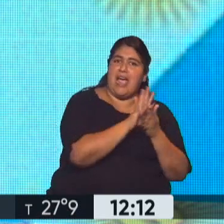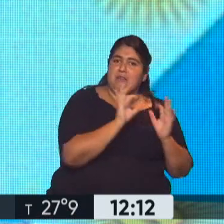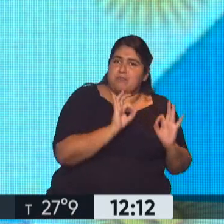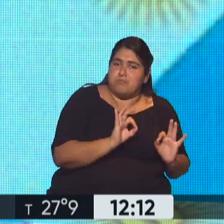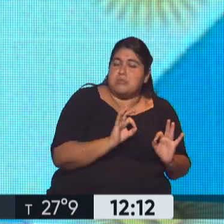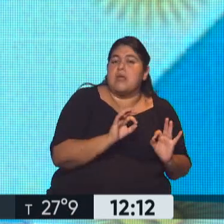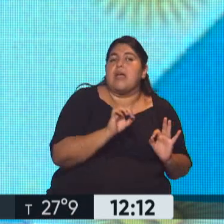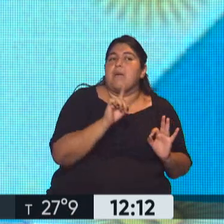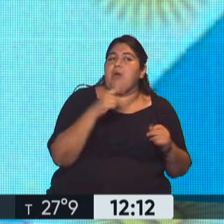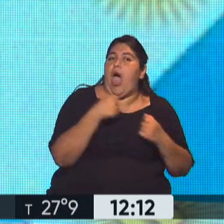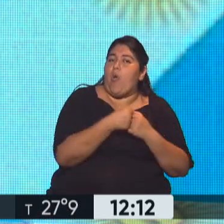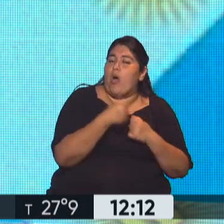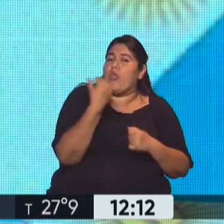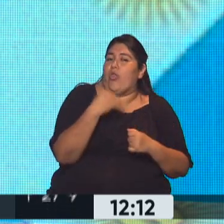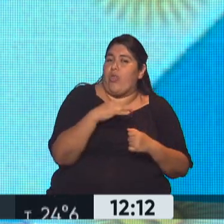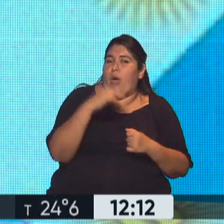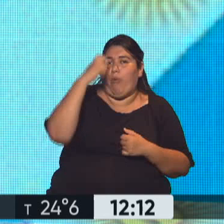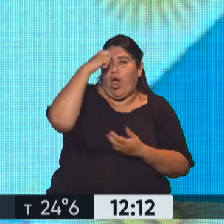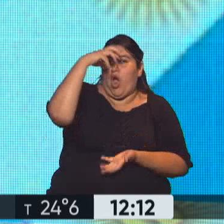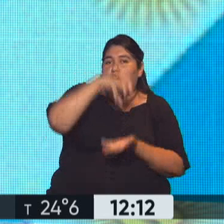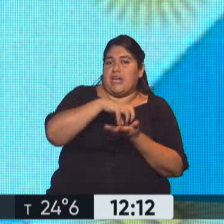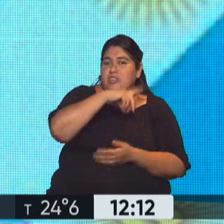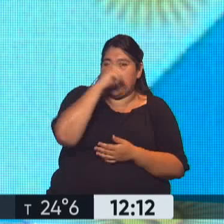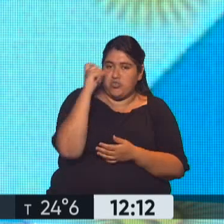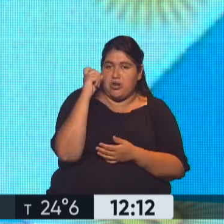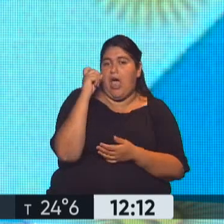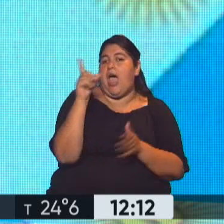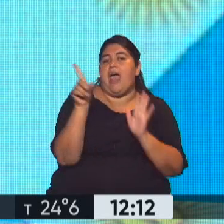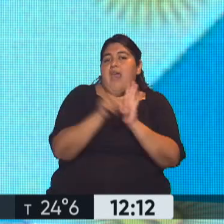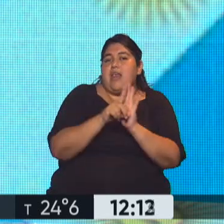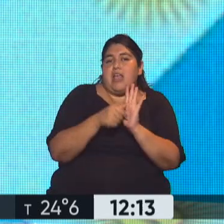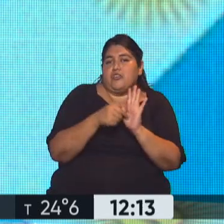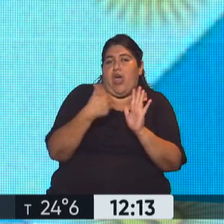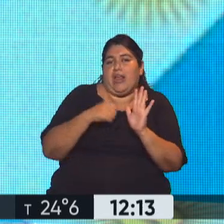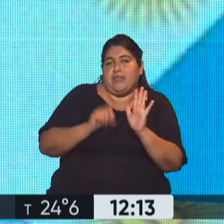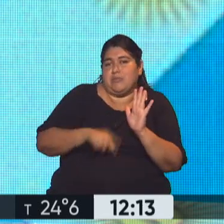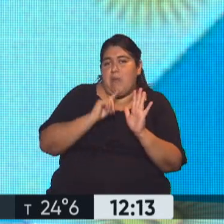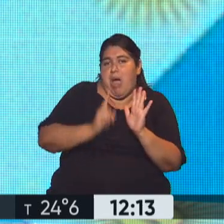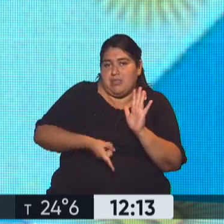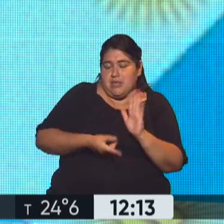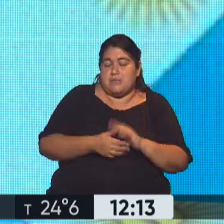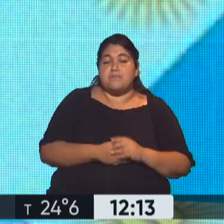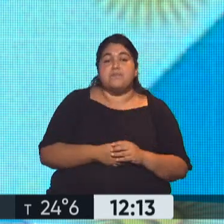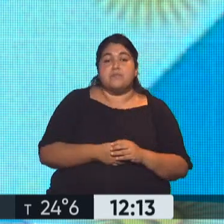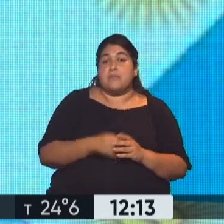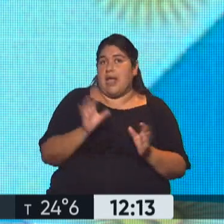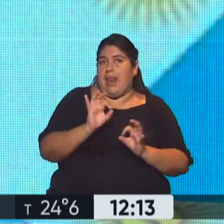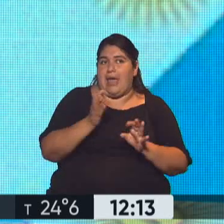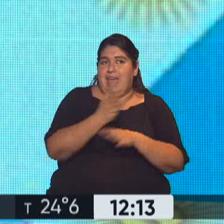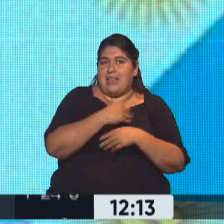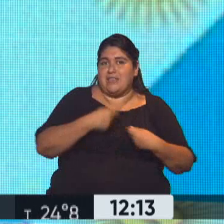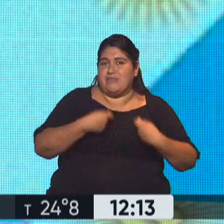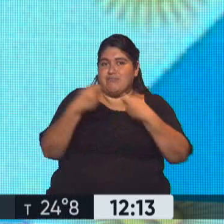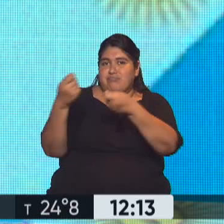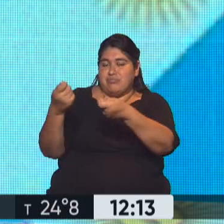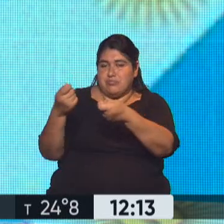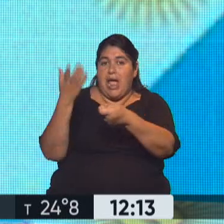sabemos que este acuerdo tiene que pasar por el Congreso Nacional, así lo establece la legislación en la República Argentina, algo que no ocurrió cuando se tomó